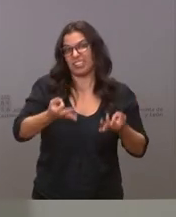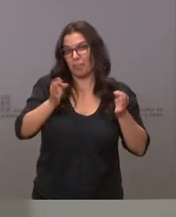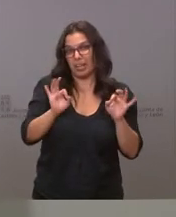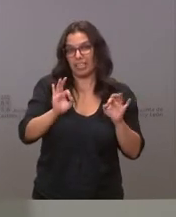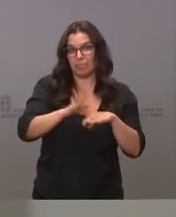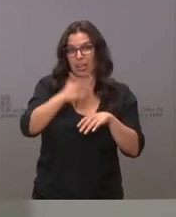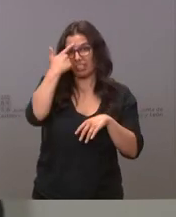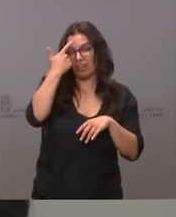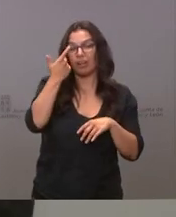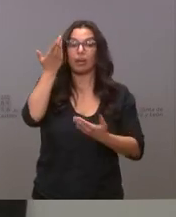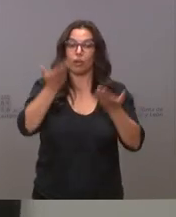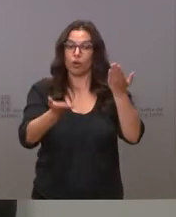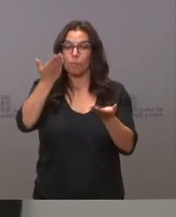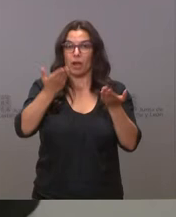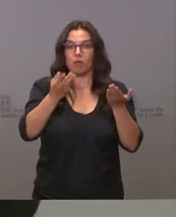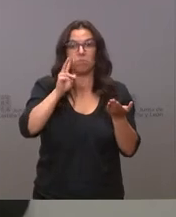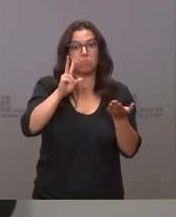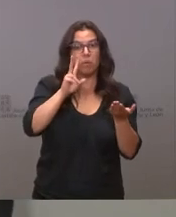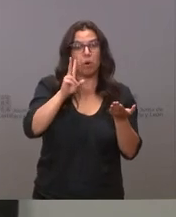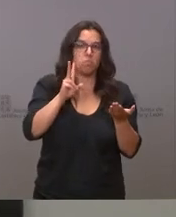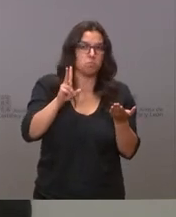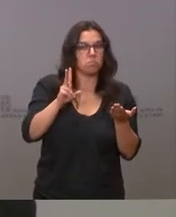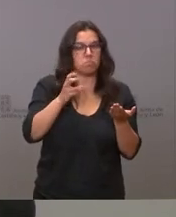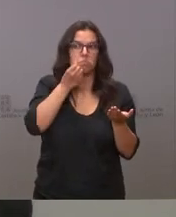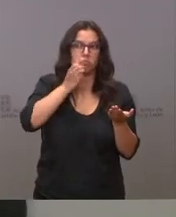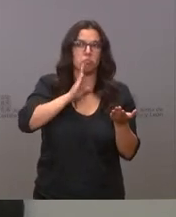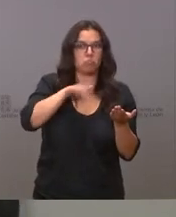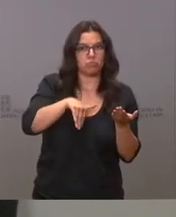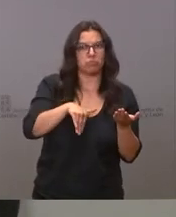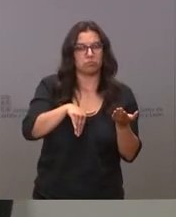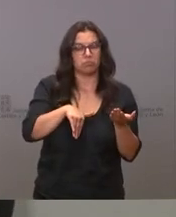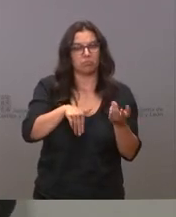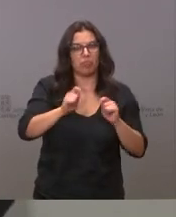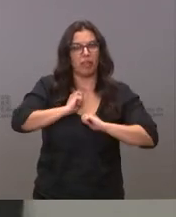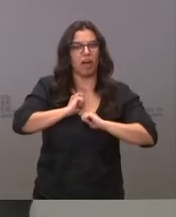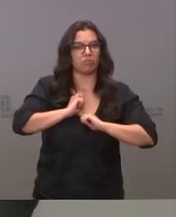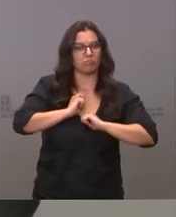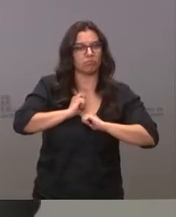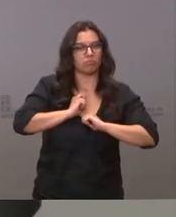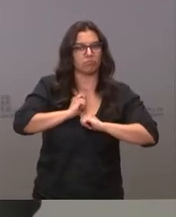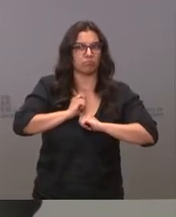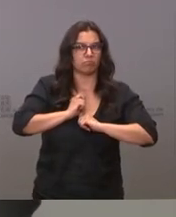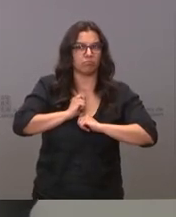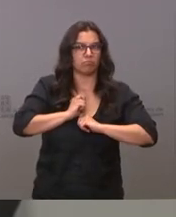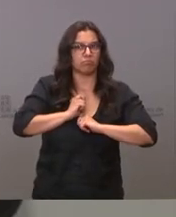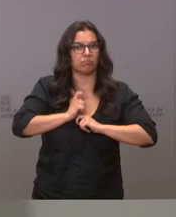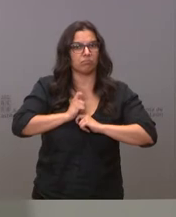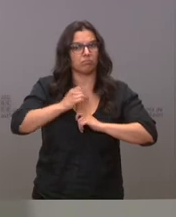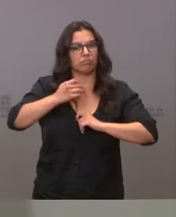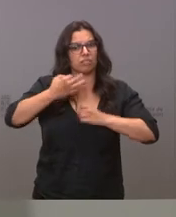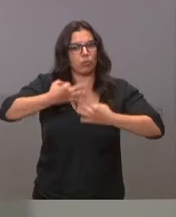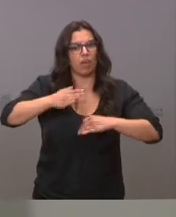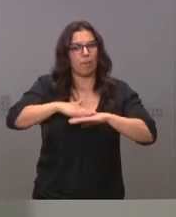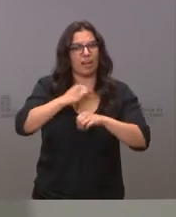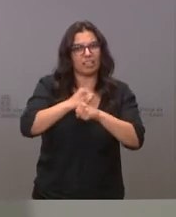creemos que son razonablemente buenos y nos permiten trabajar con confianza